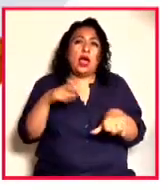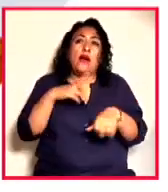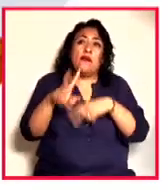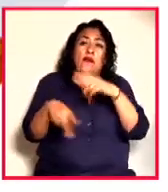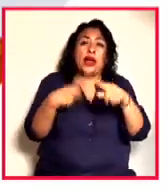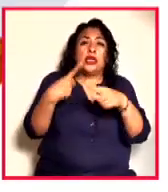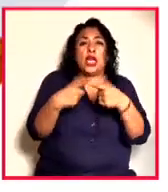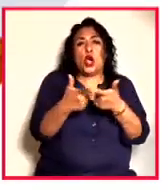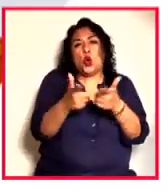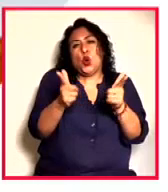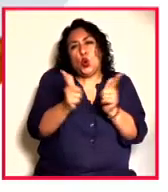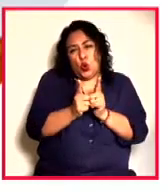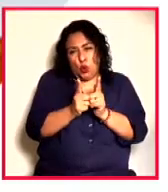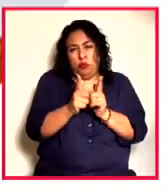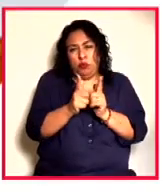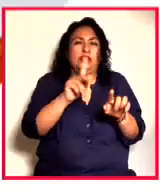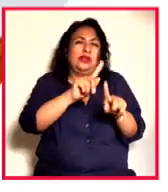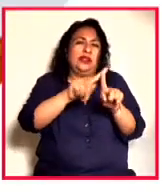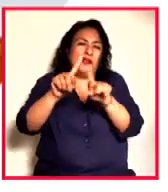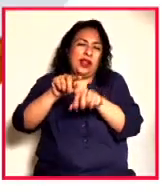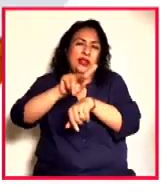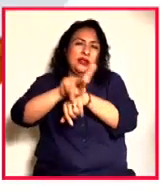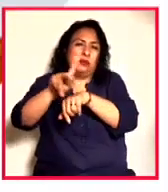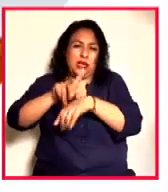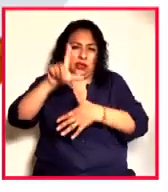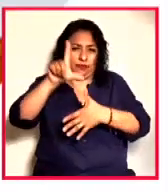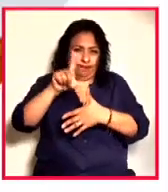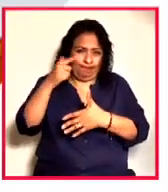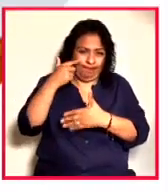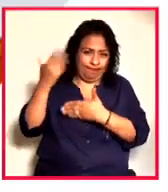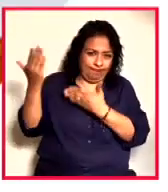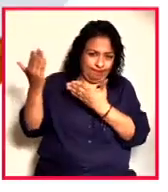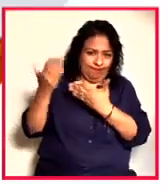agrupaciones que provienen de diversos puntos de América Latina. a conocer más.